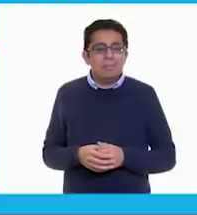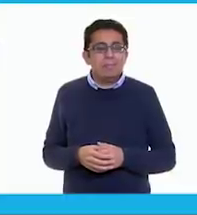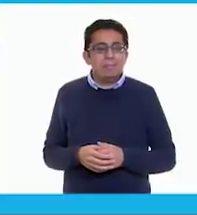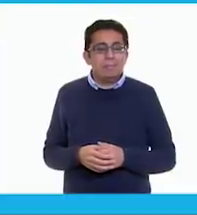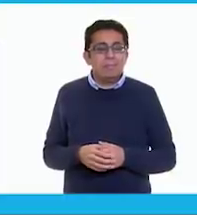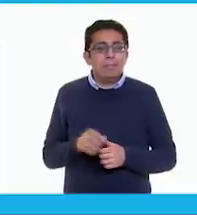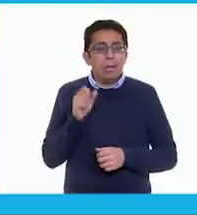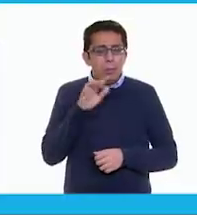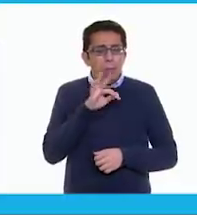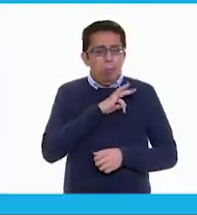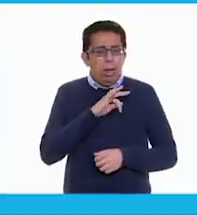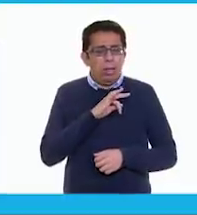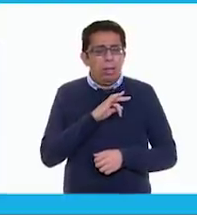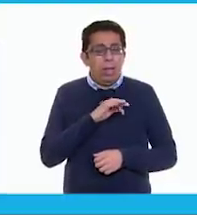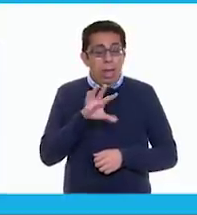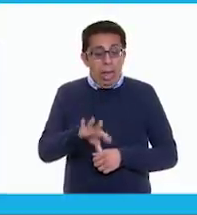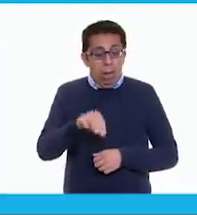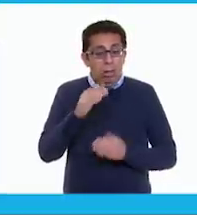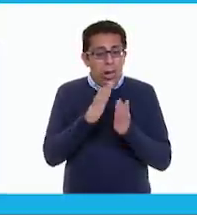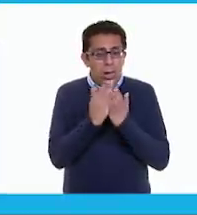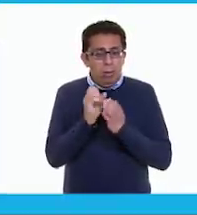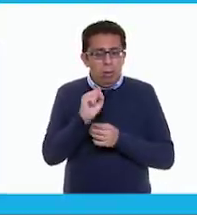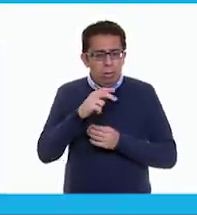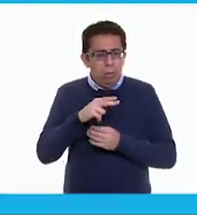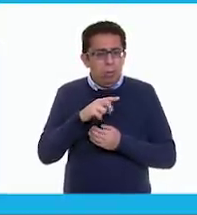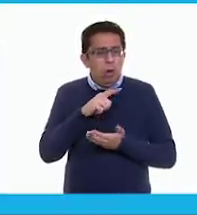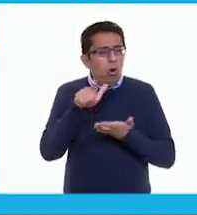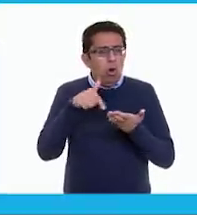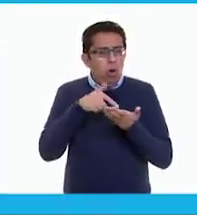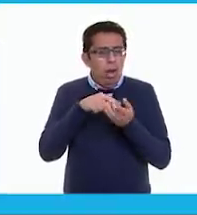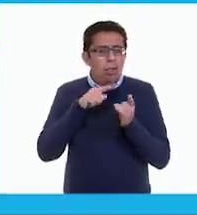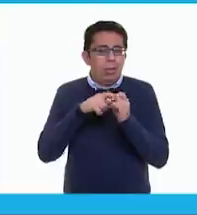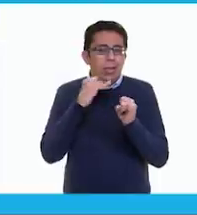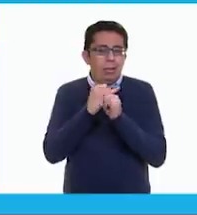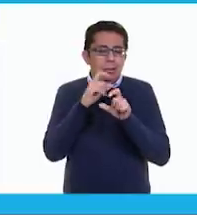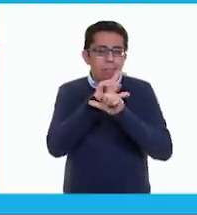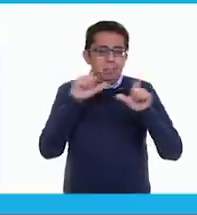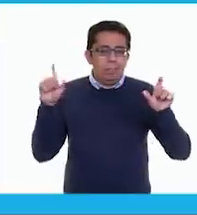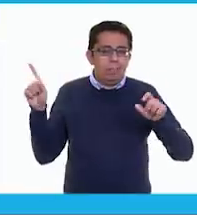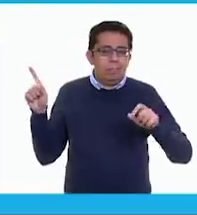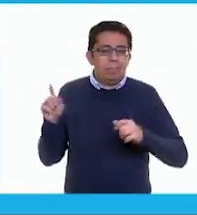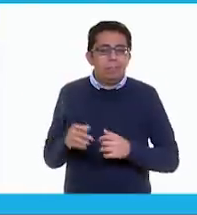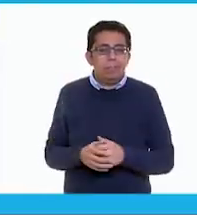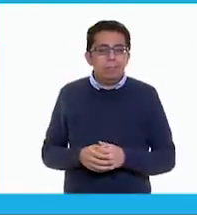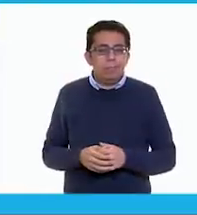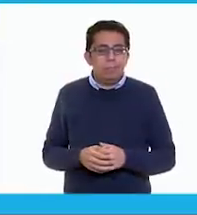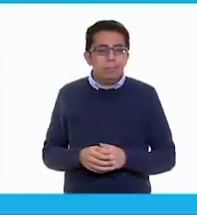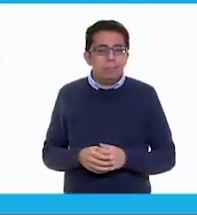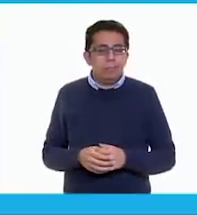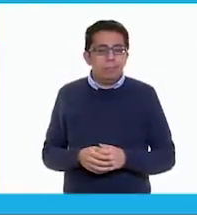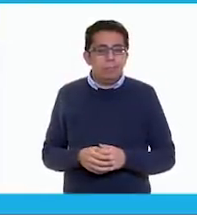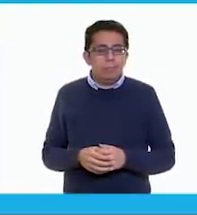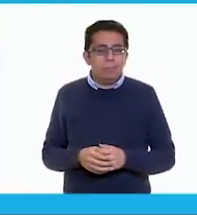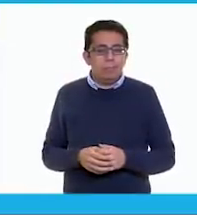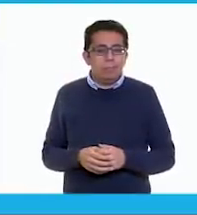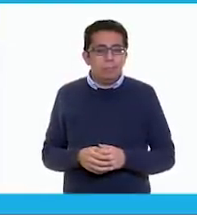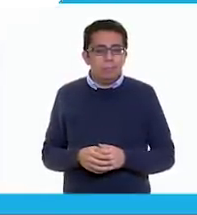También puedes encontrar los libros de texto en la página conaliteg.cep.gov.mx.